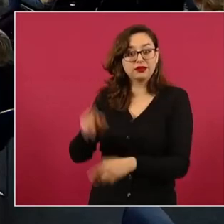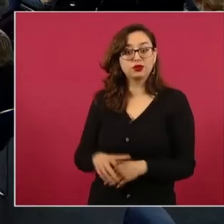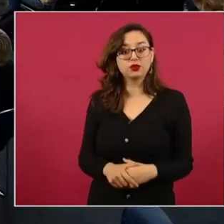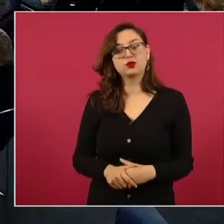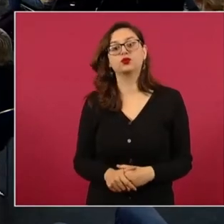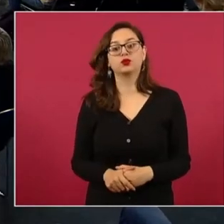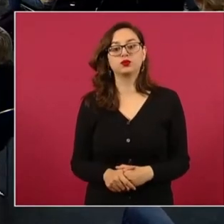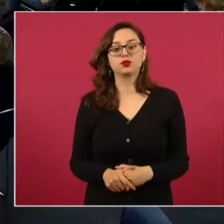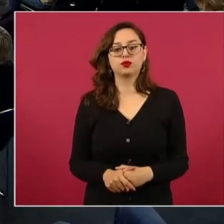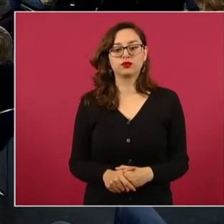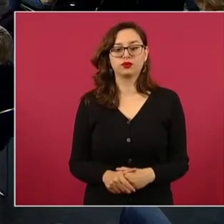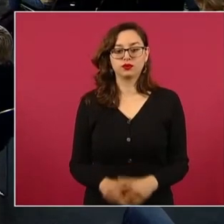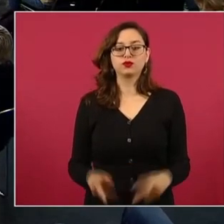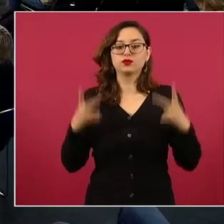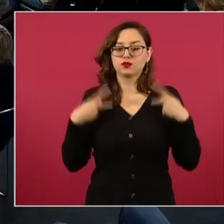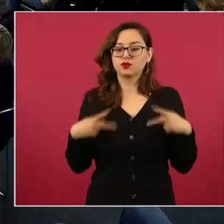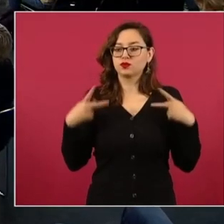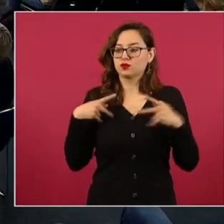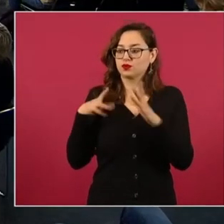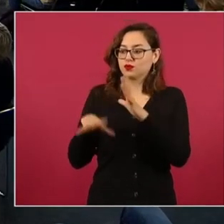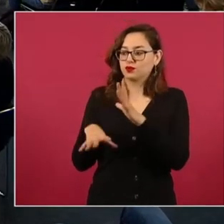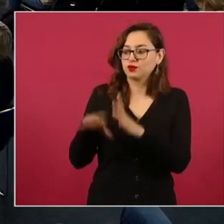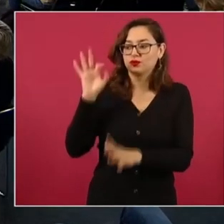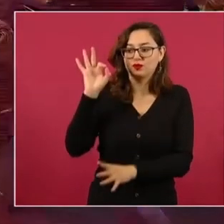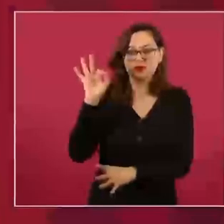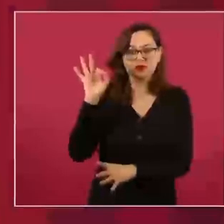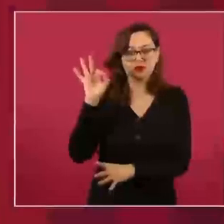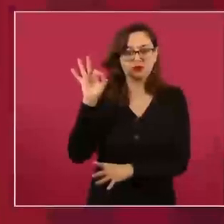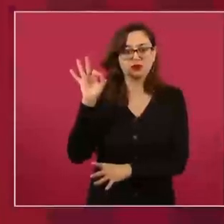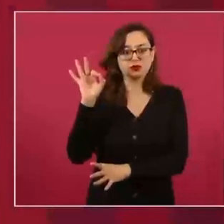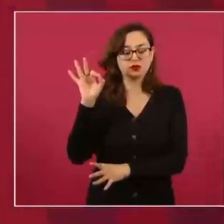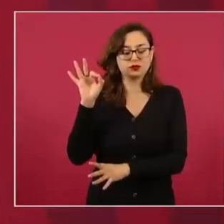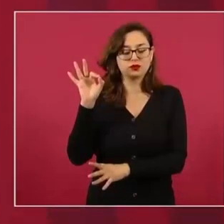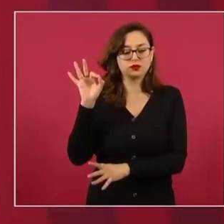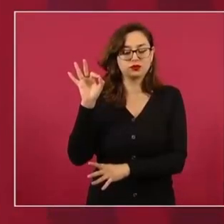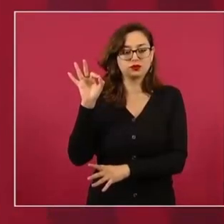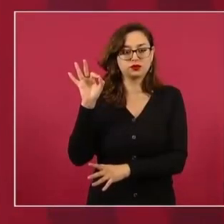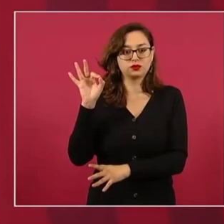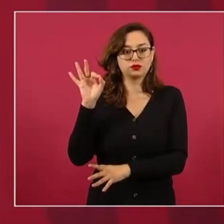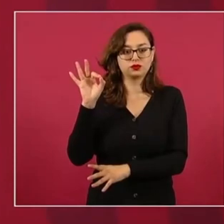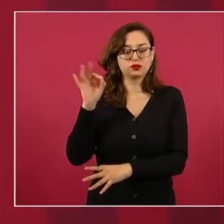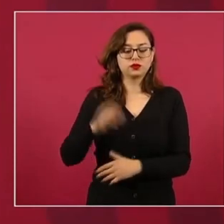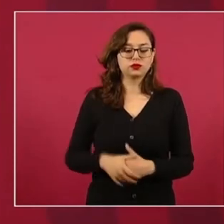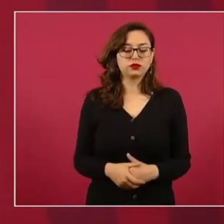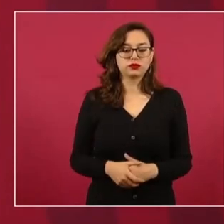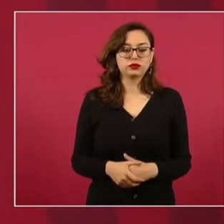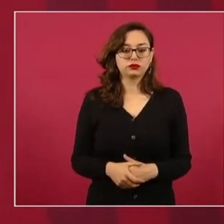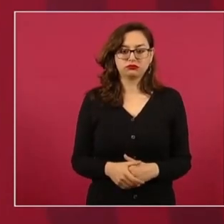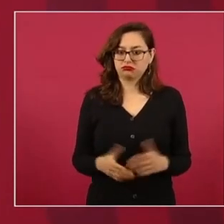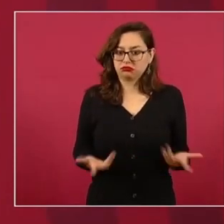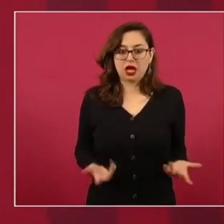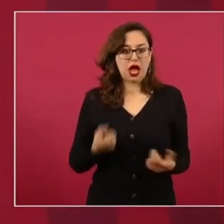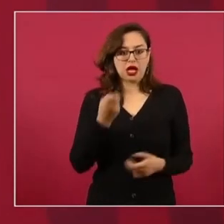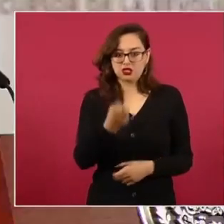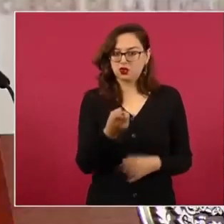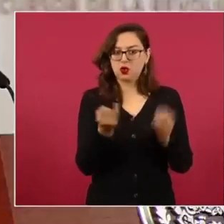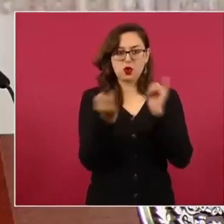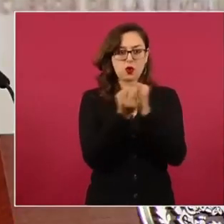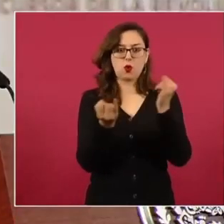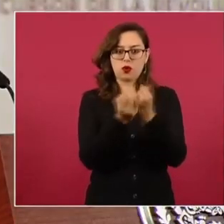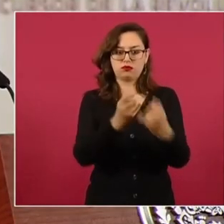Entonces, es la gente la que decide tener confianza